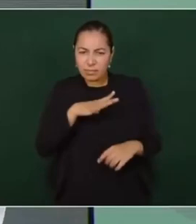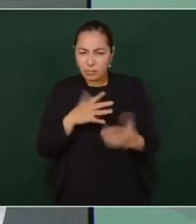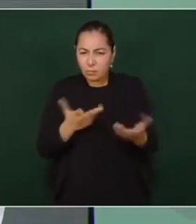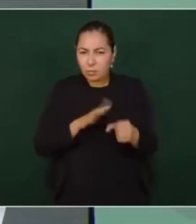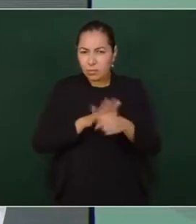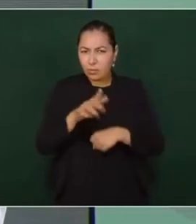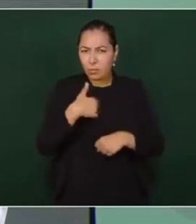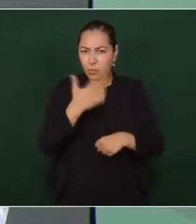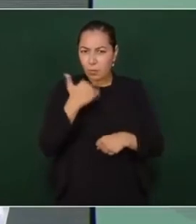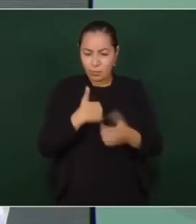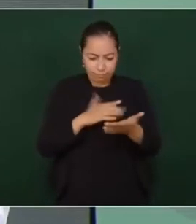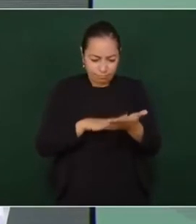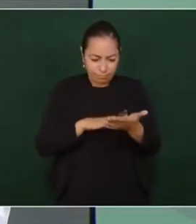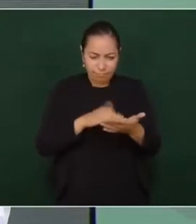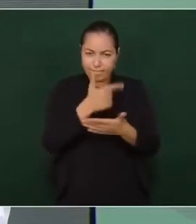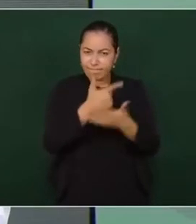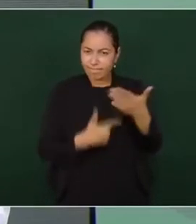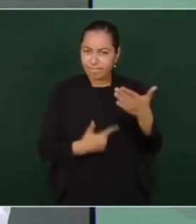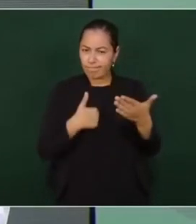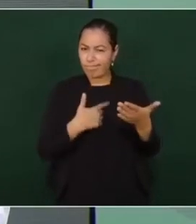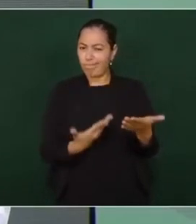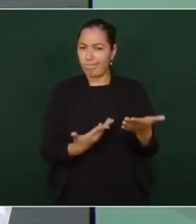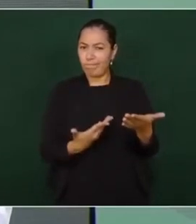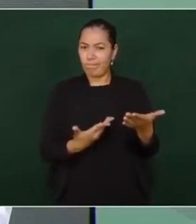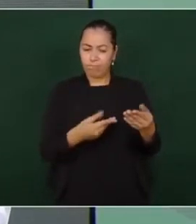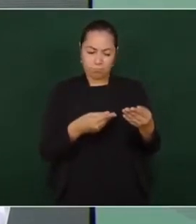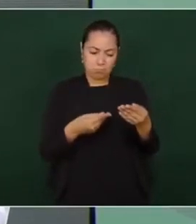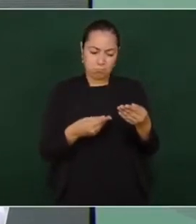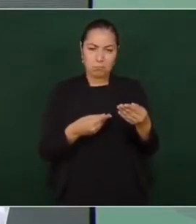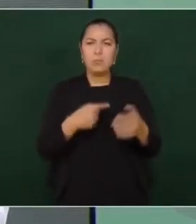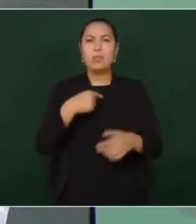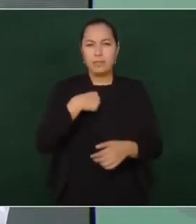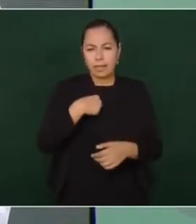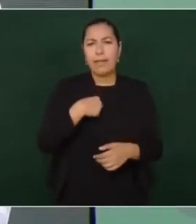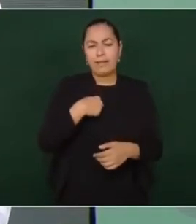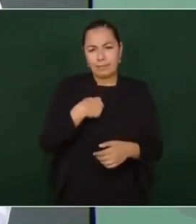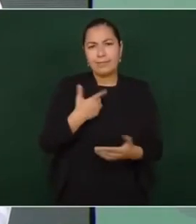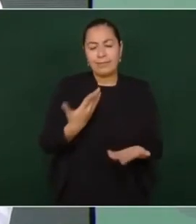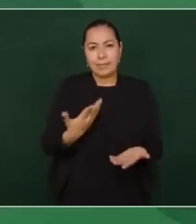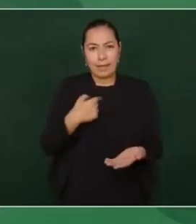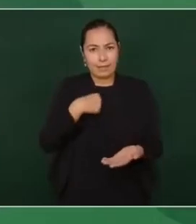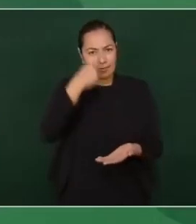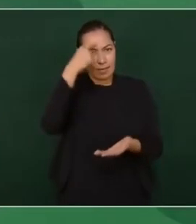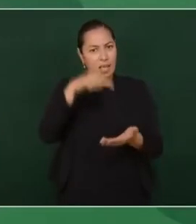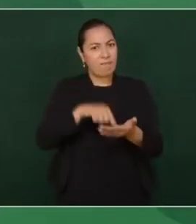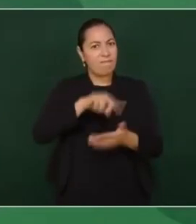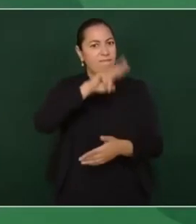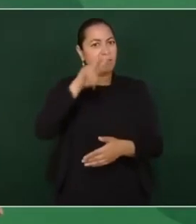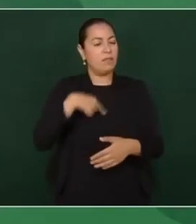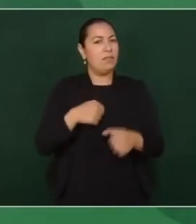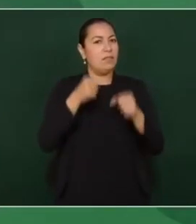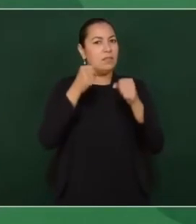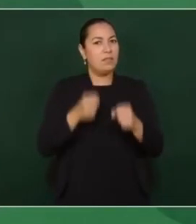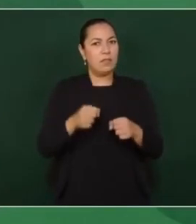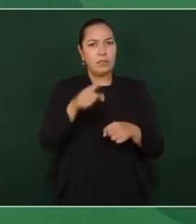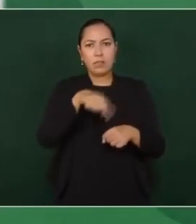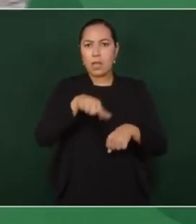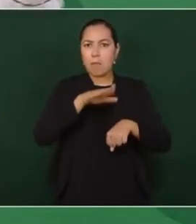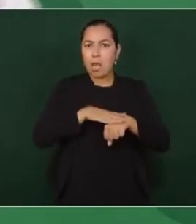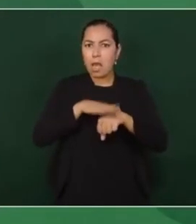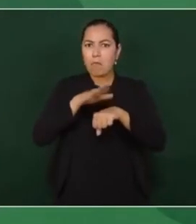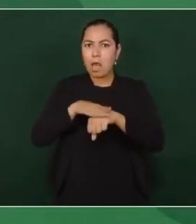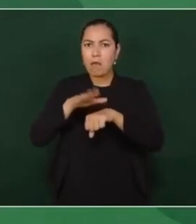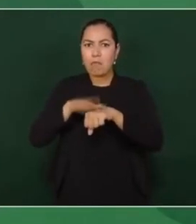Y yo sostengo que creció muchísimo en los últimos tiempos.